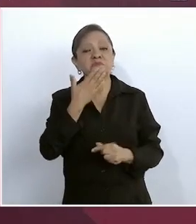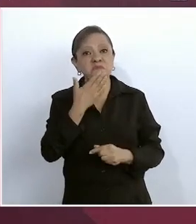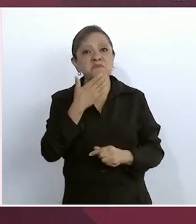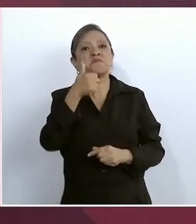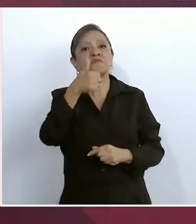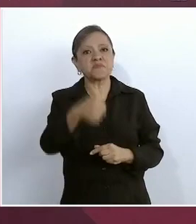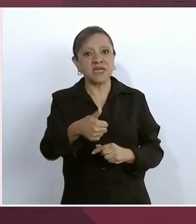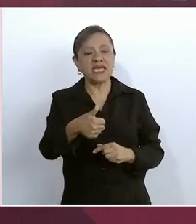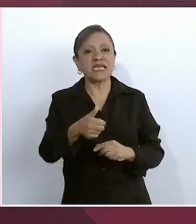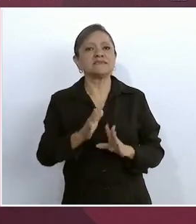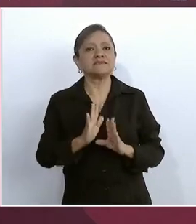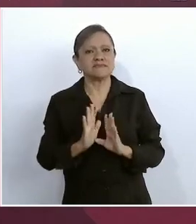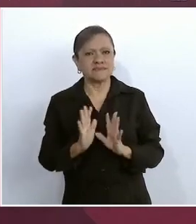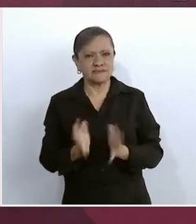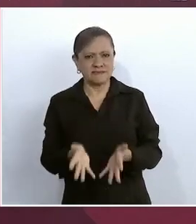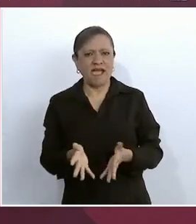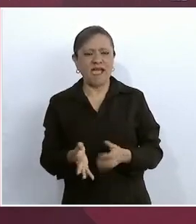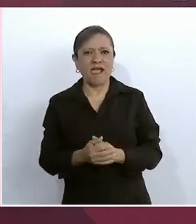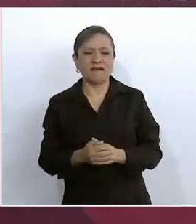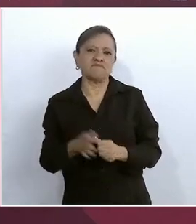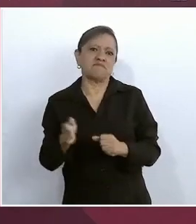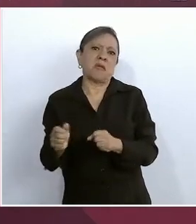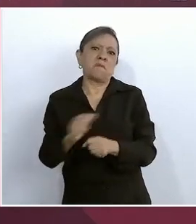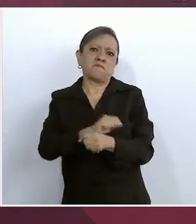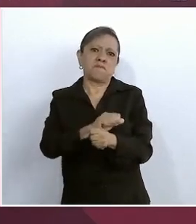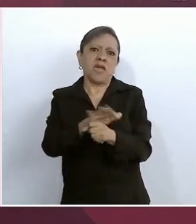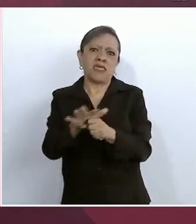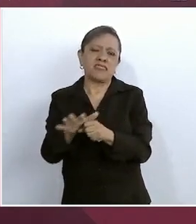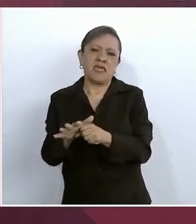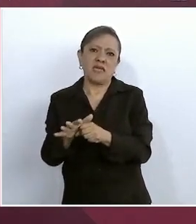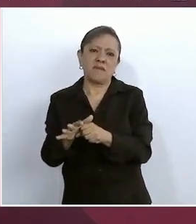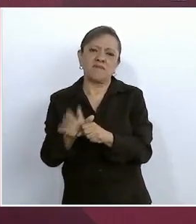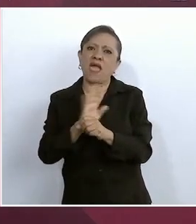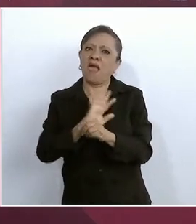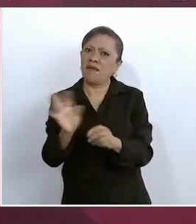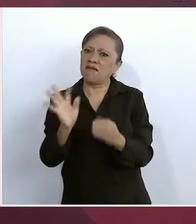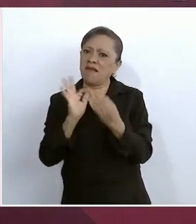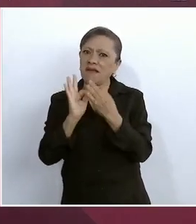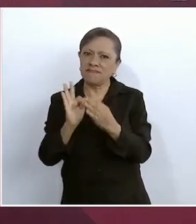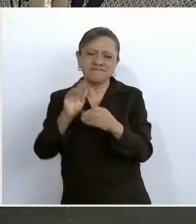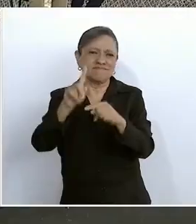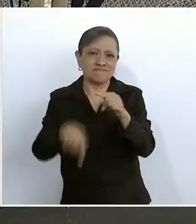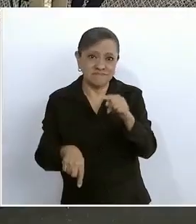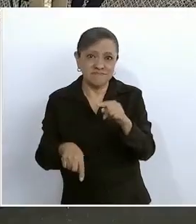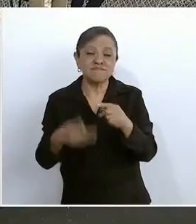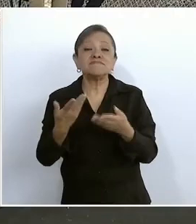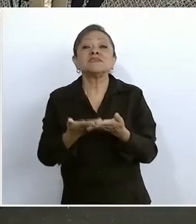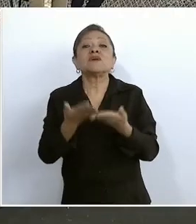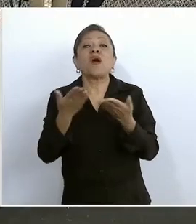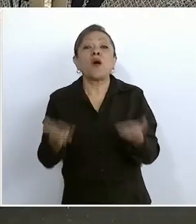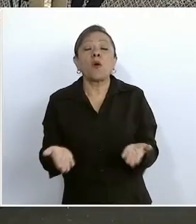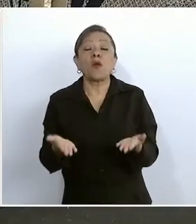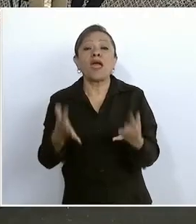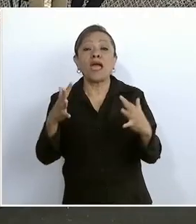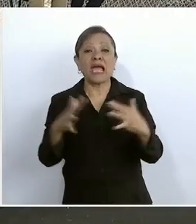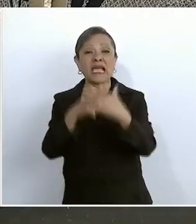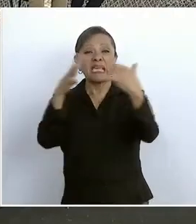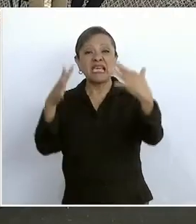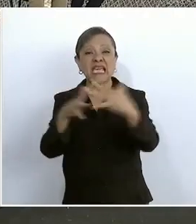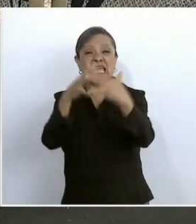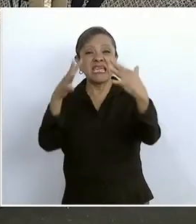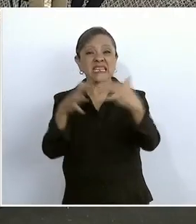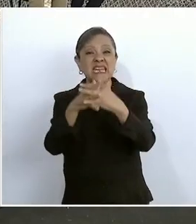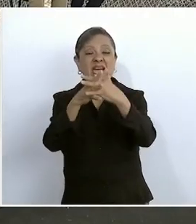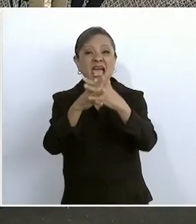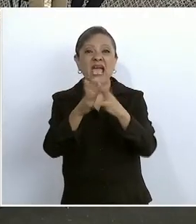enfrentamos la pandemia, ahora por la guerra de Rusia con Ucrania, se